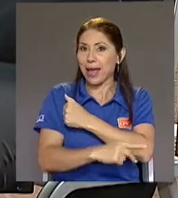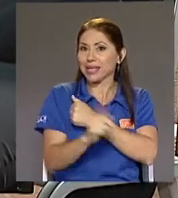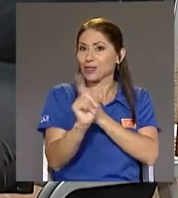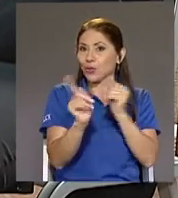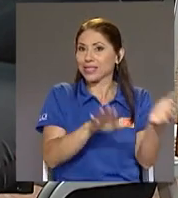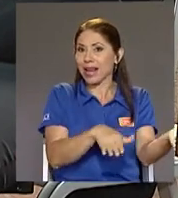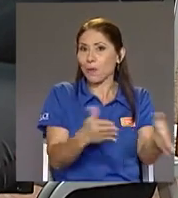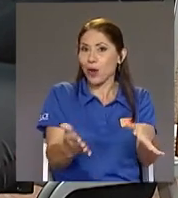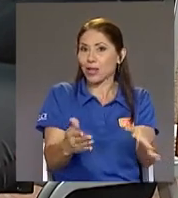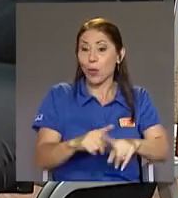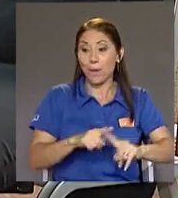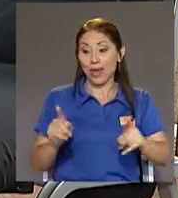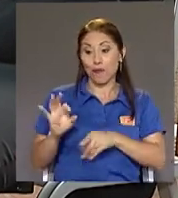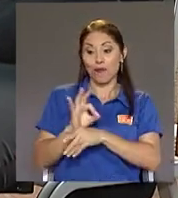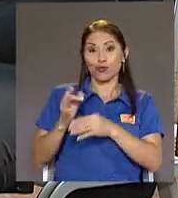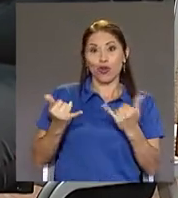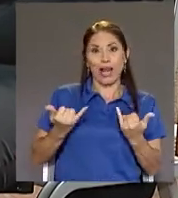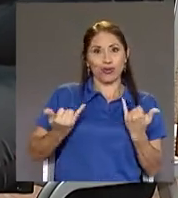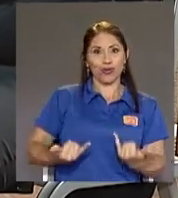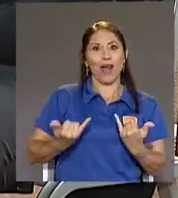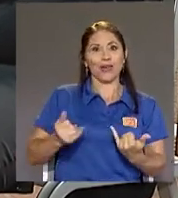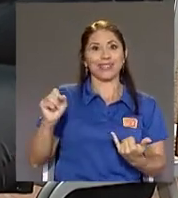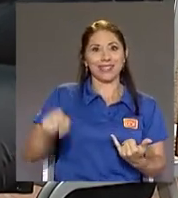aludimos Sí Pero